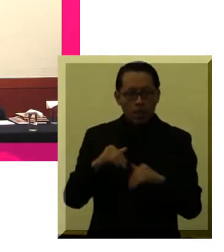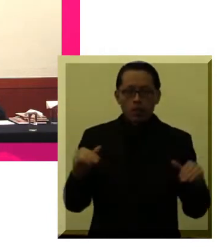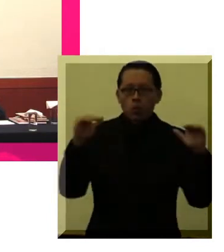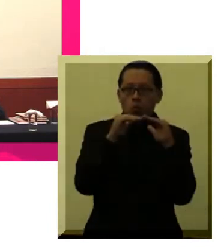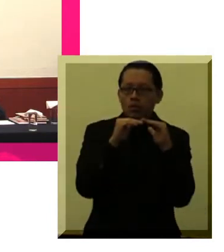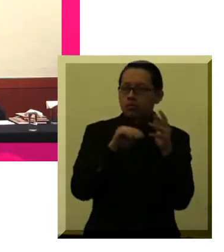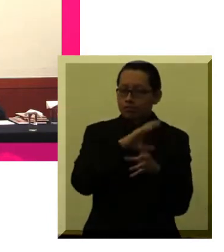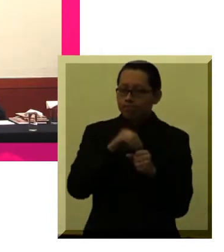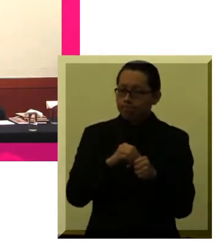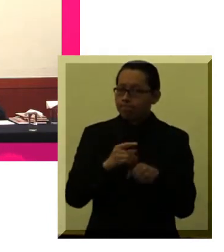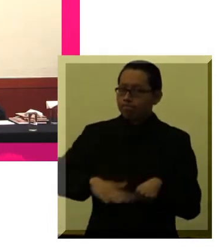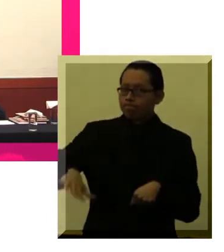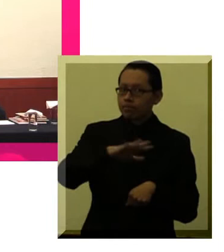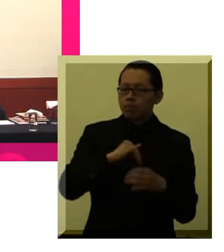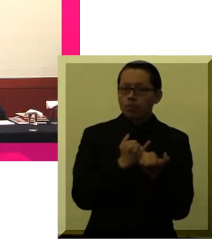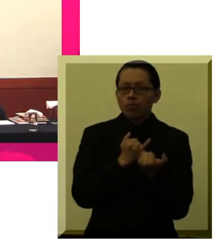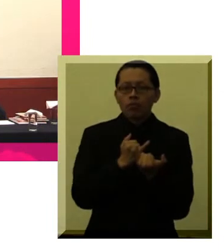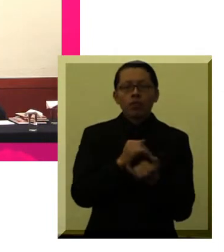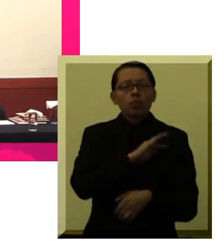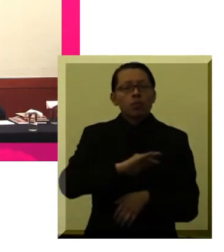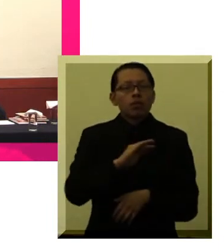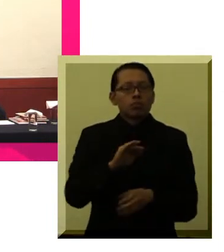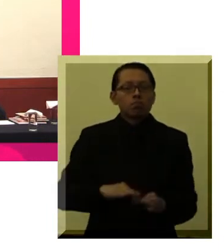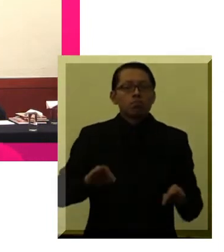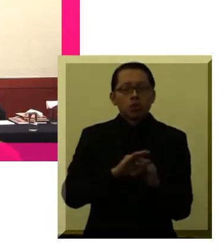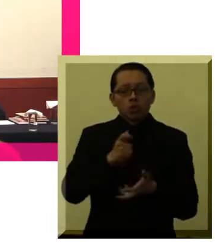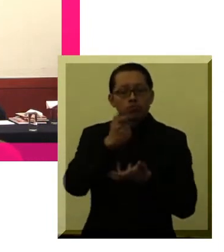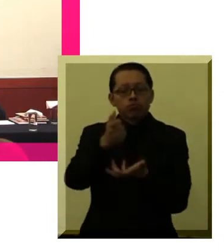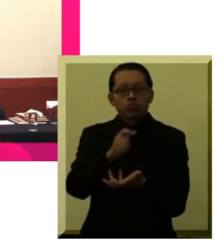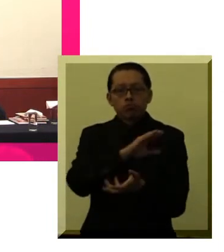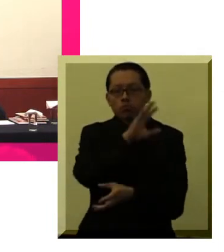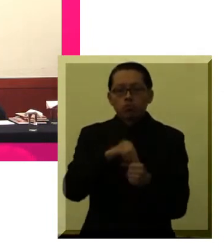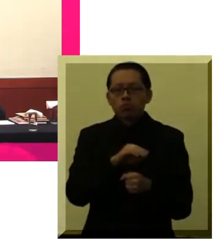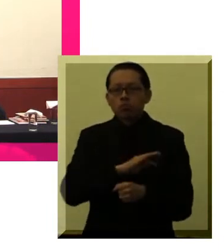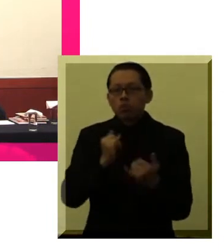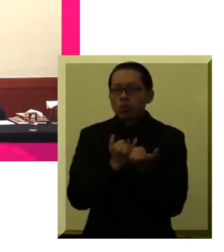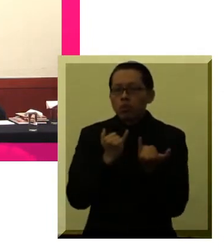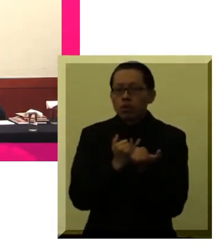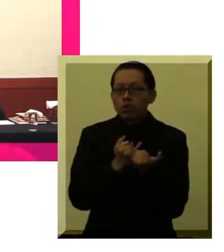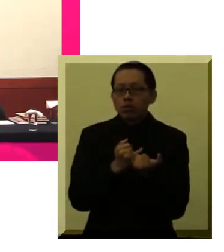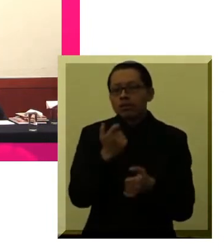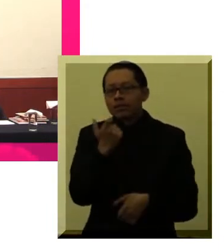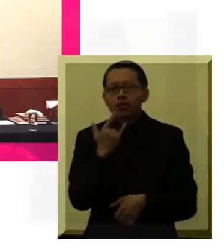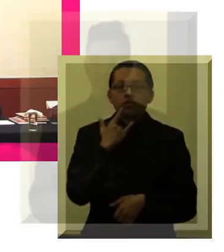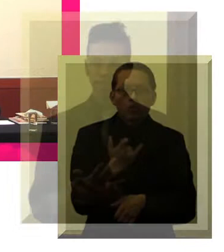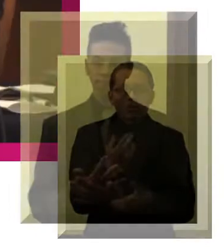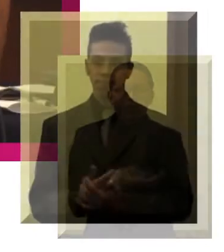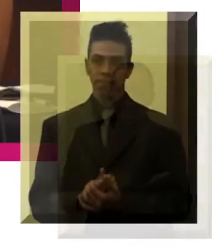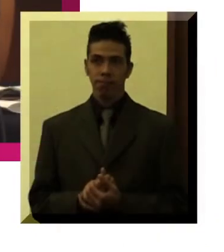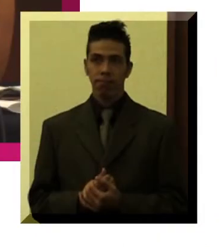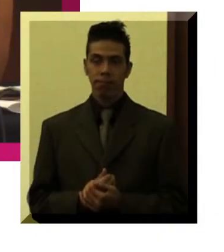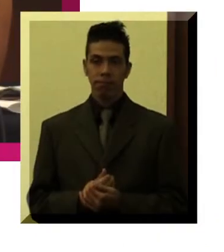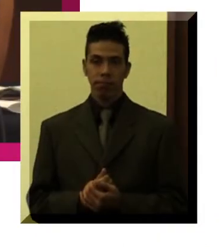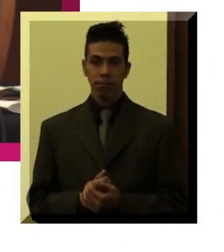para que se invierta y para que se destiene dinero y esfuerzo para lograr esa condición.